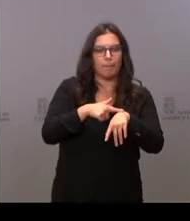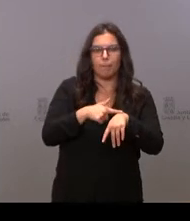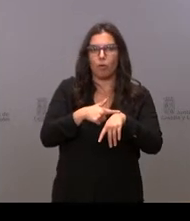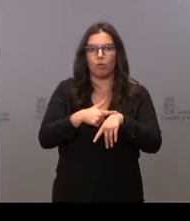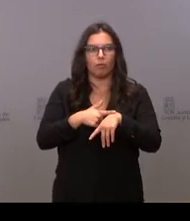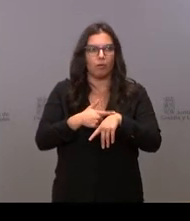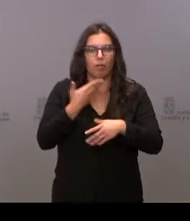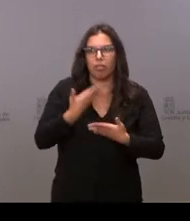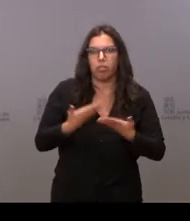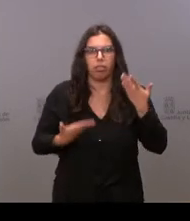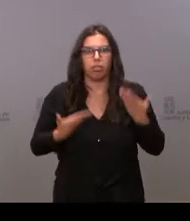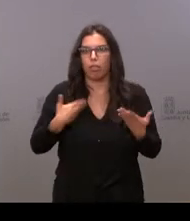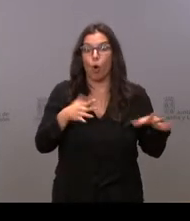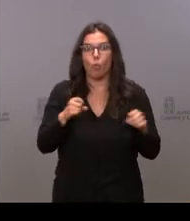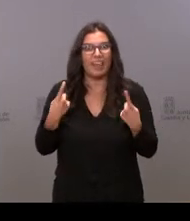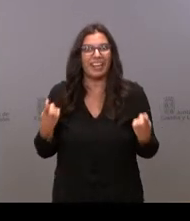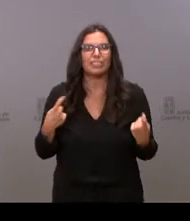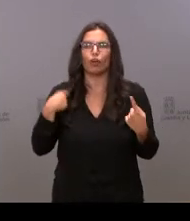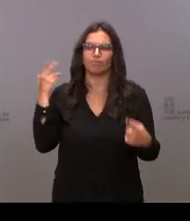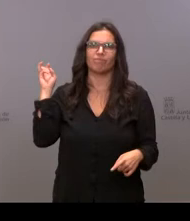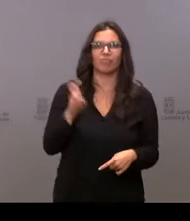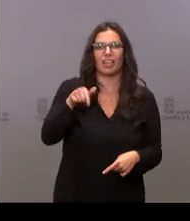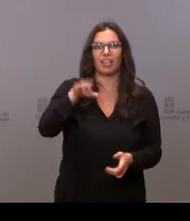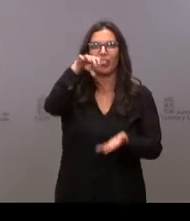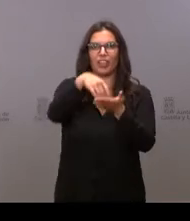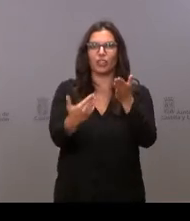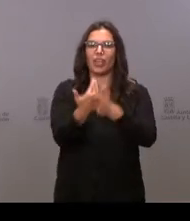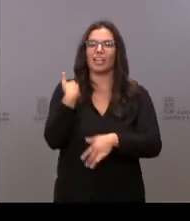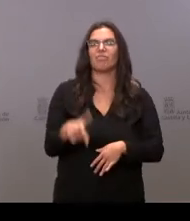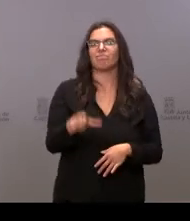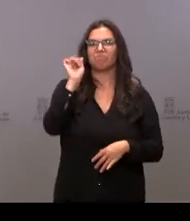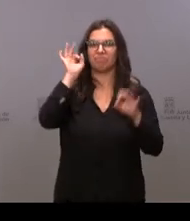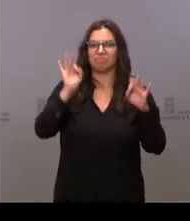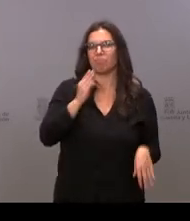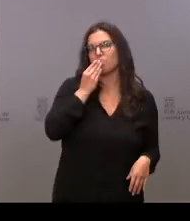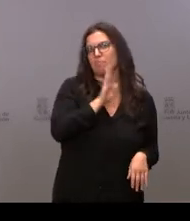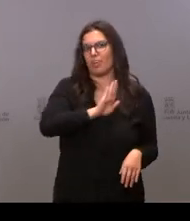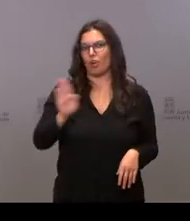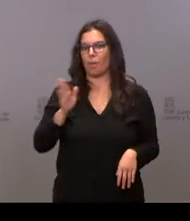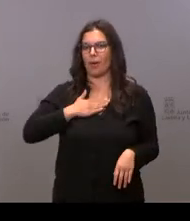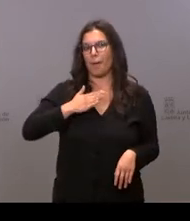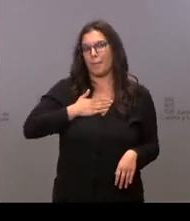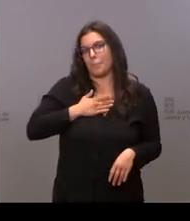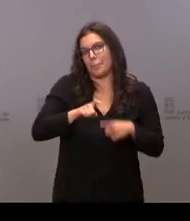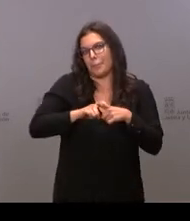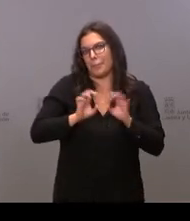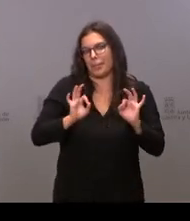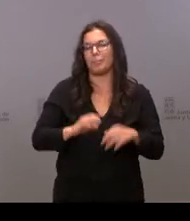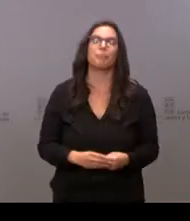Entonces, me vine al centro de día y ahí ya escogí lo que mejor me parecía para mi forma de ser.